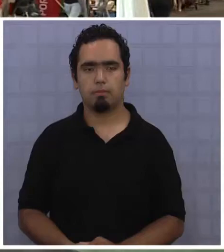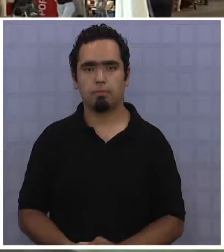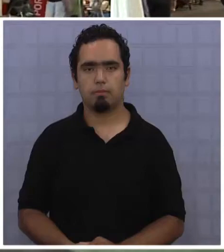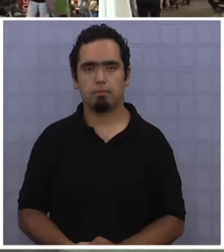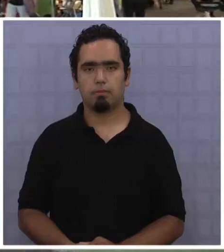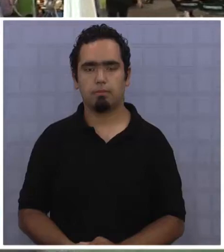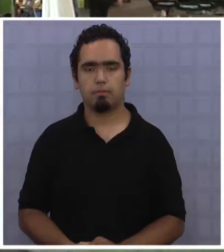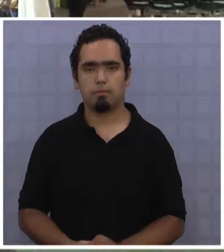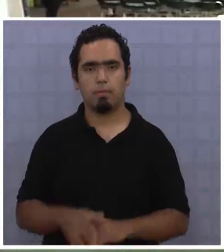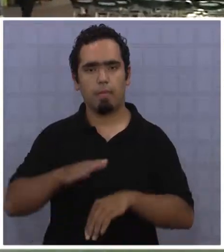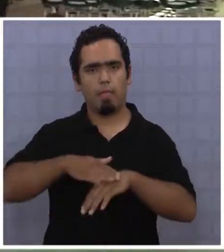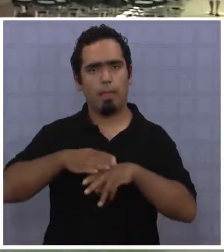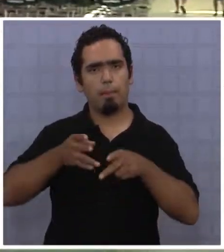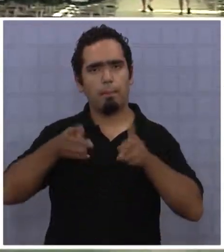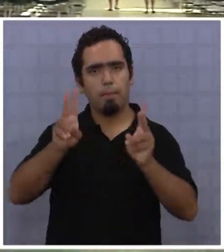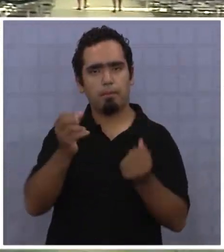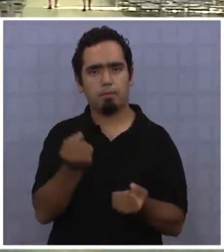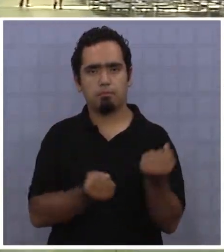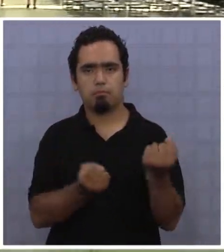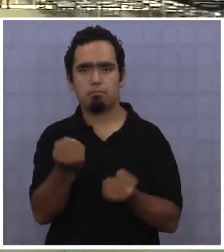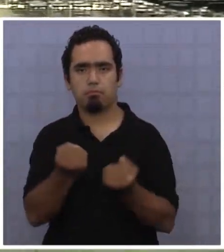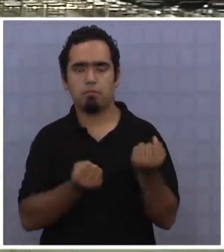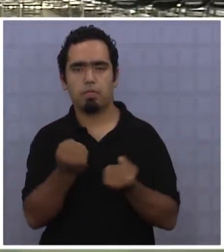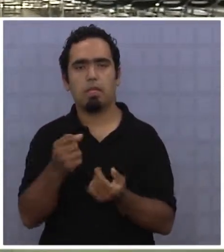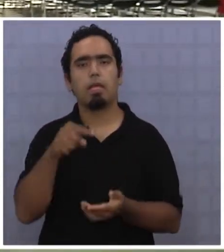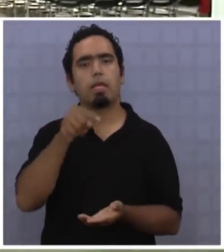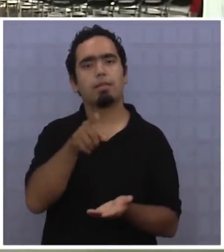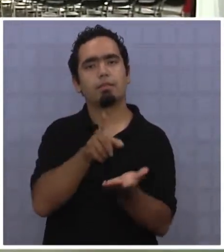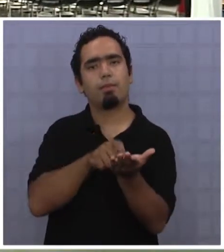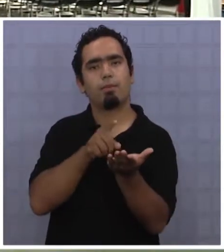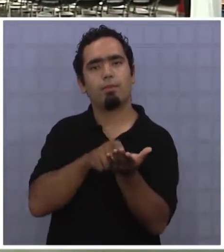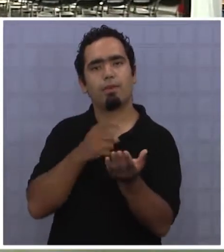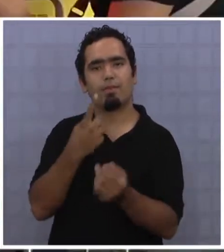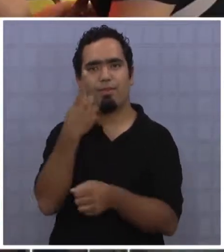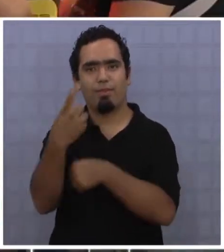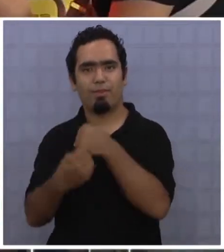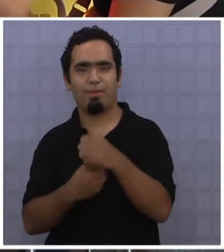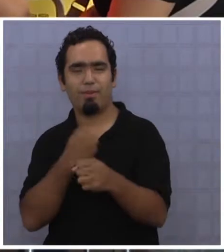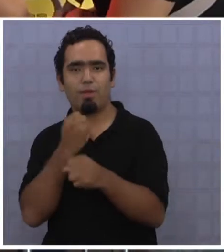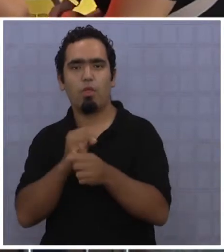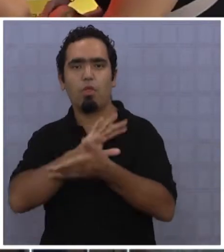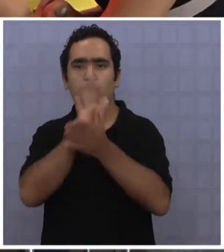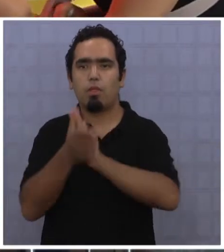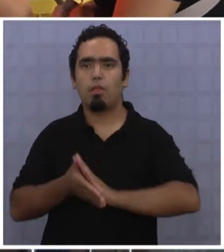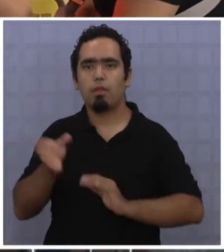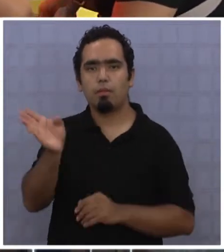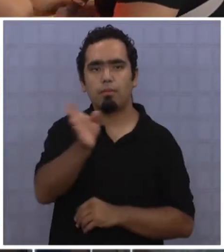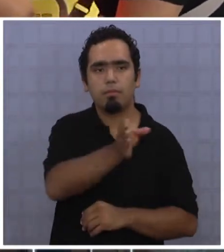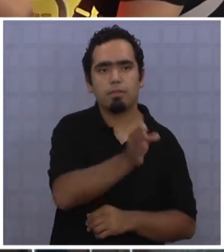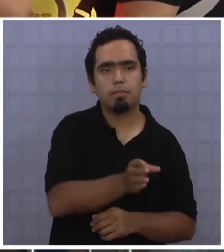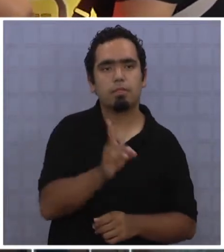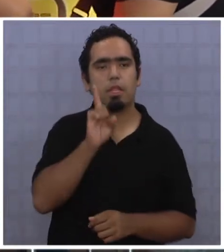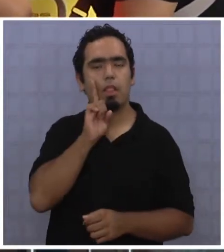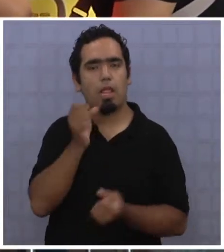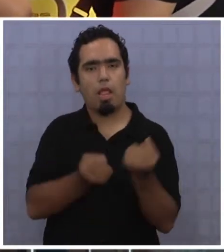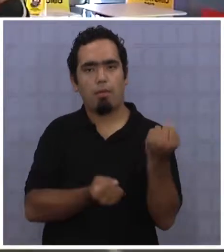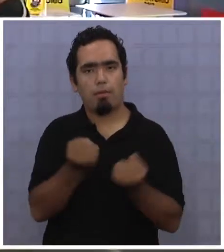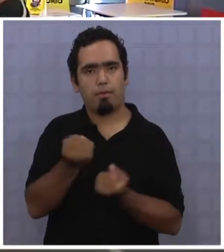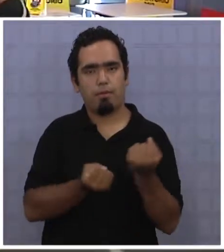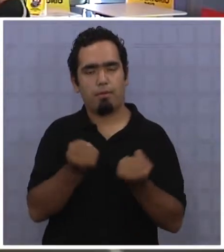El permiso de circulación es el impuesto que deben pagar anualmente todos aquellos que posean vehículos motorizados.